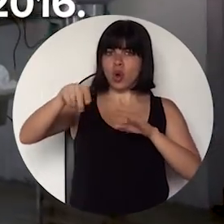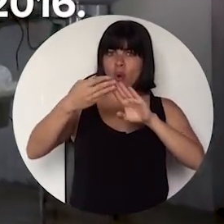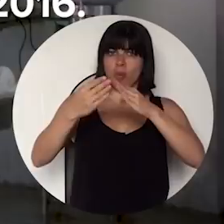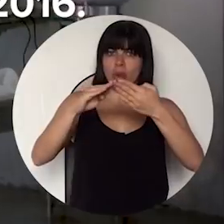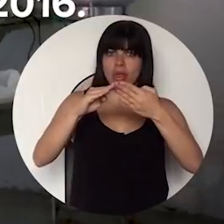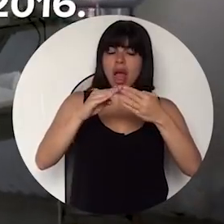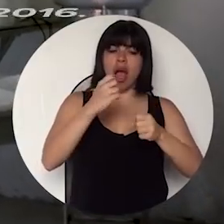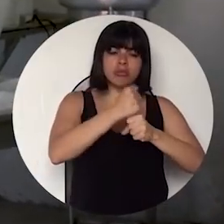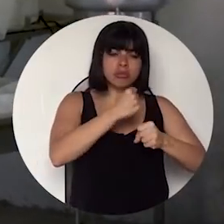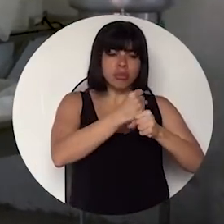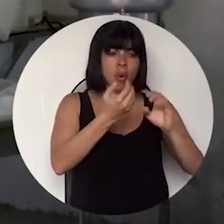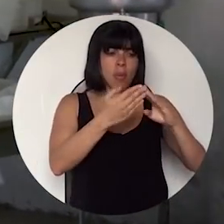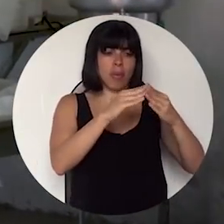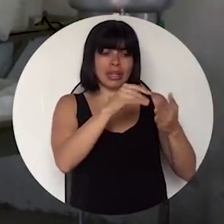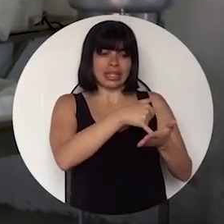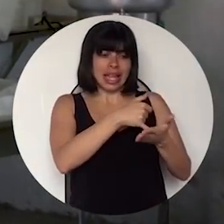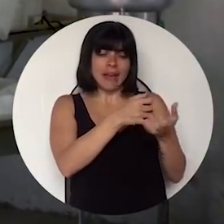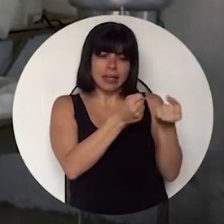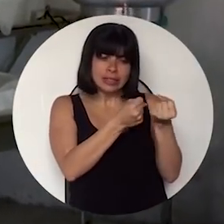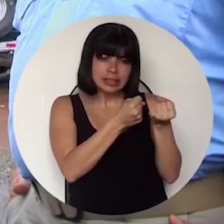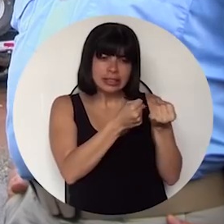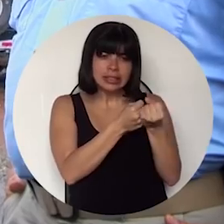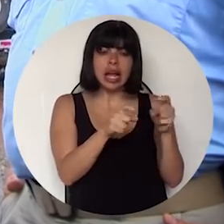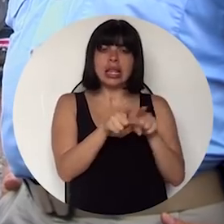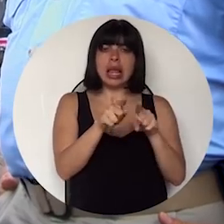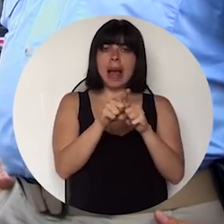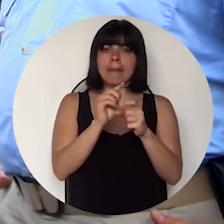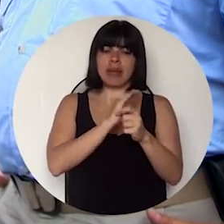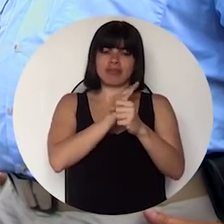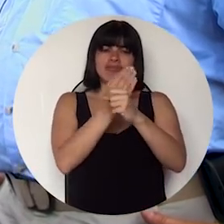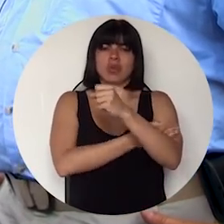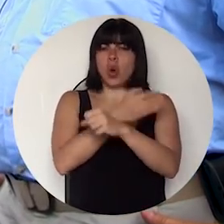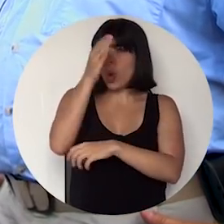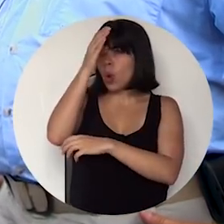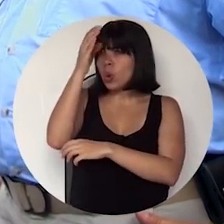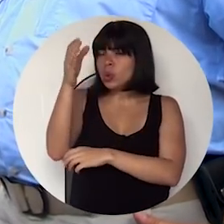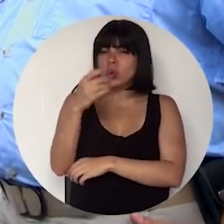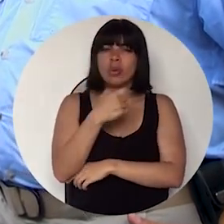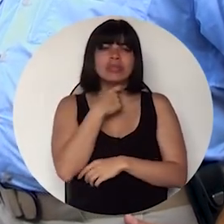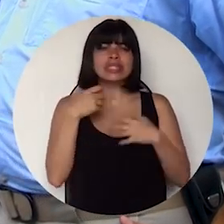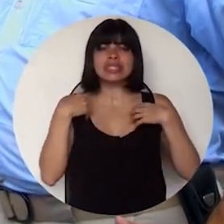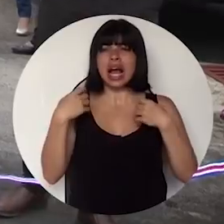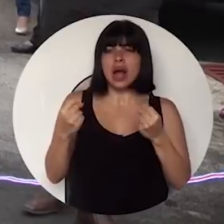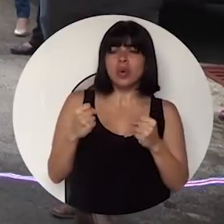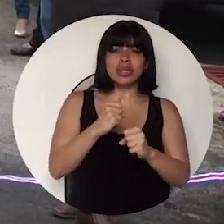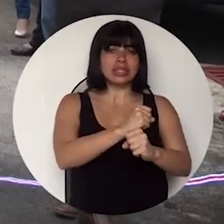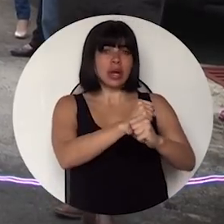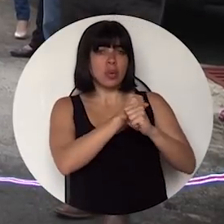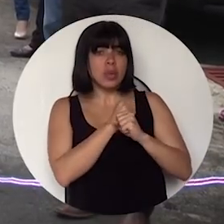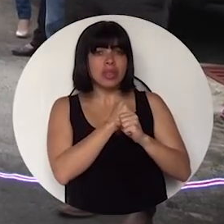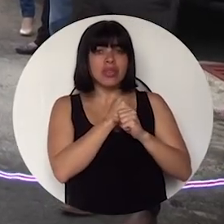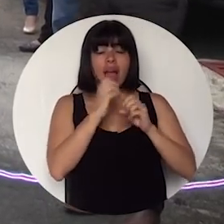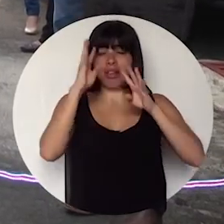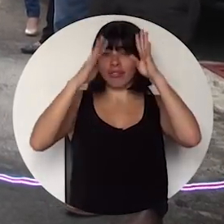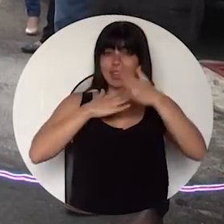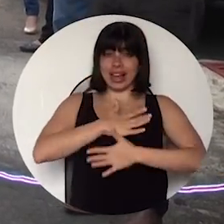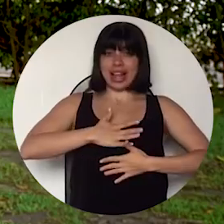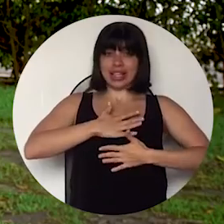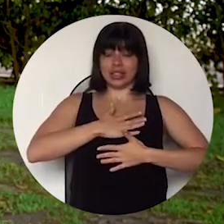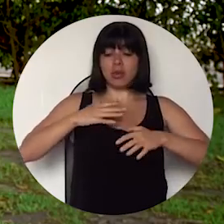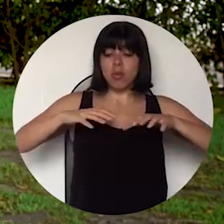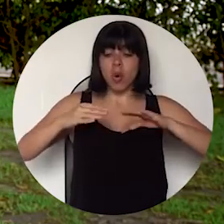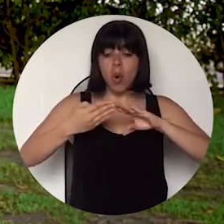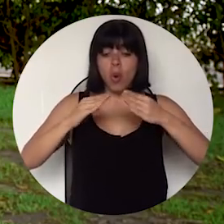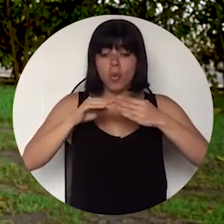comunidades, se han trabajado con poblaciones vulnerables, hemos fortalecido la cultura, la educación, la salud, la seguridad, la recreación.